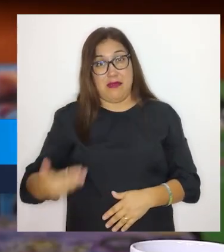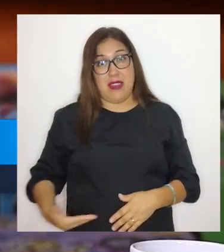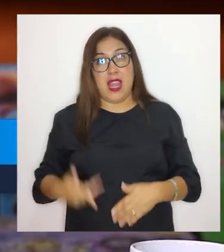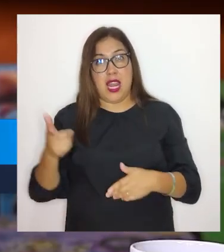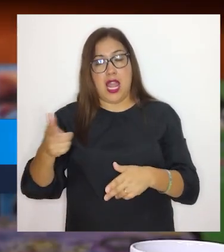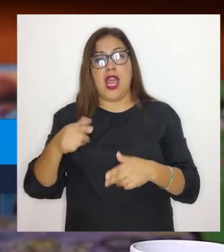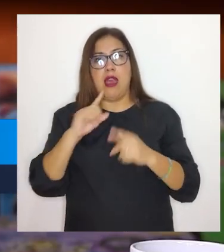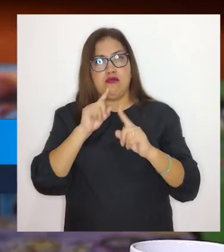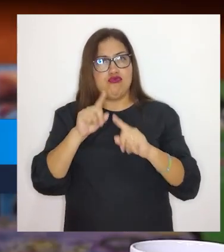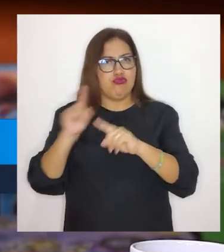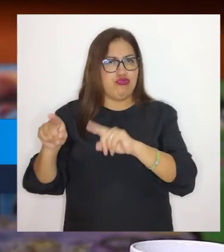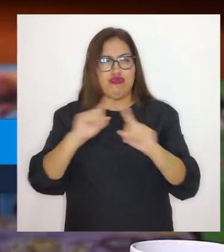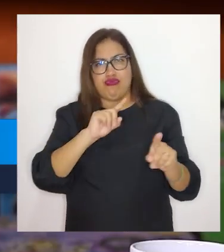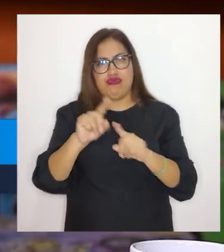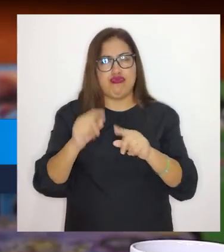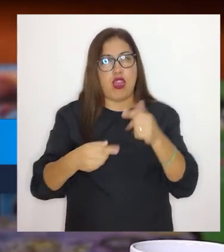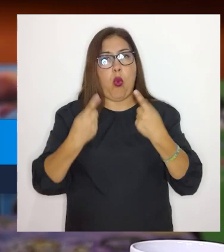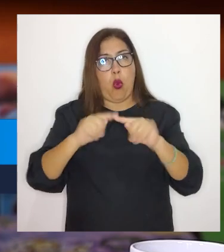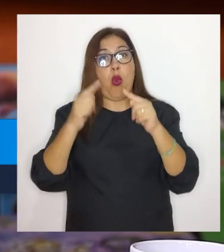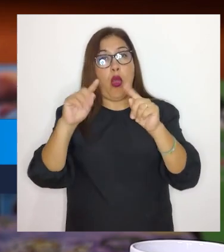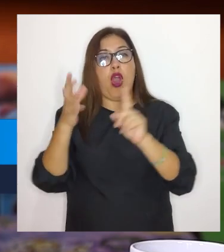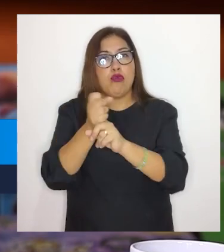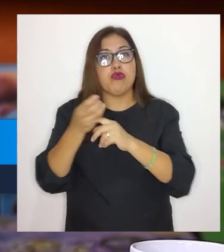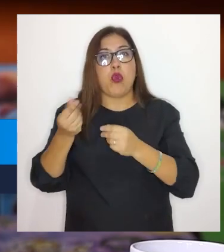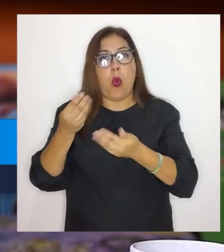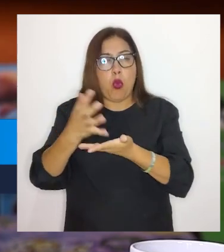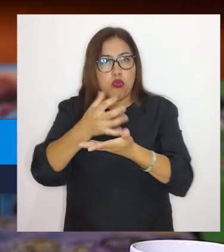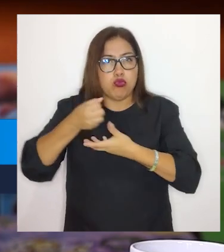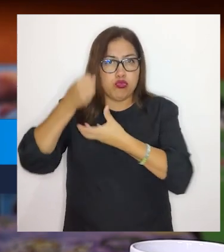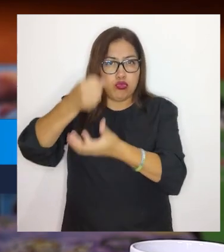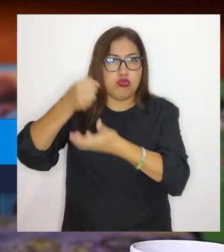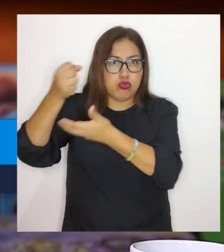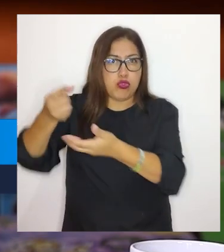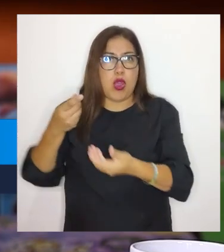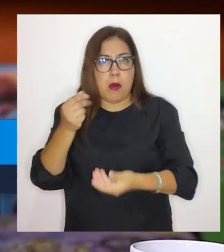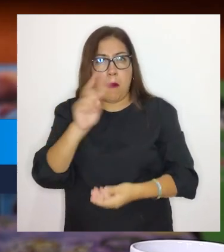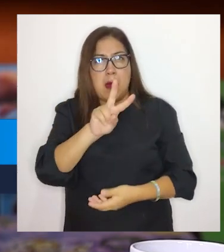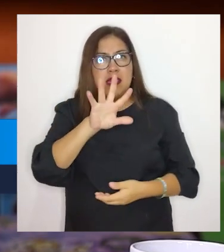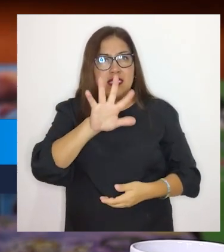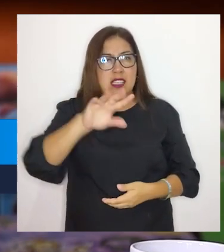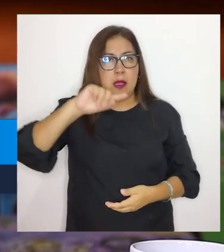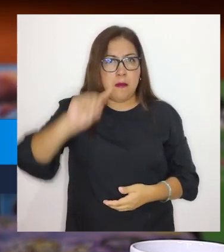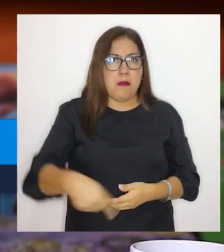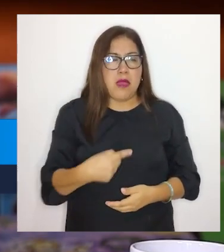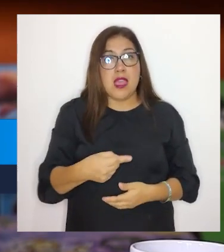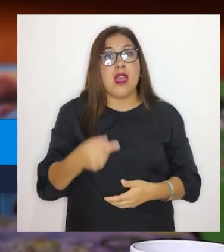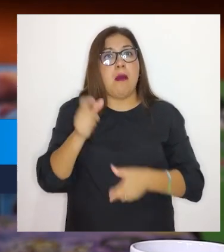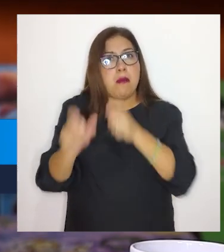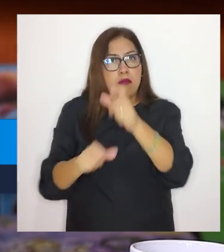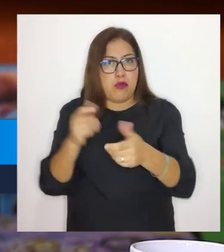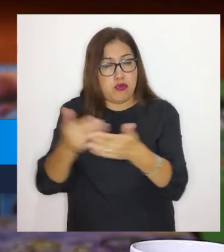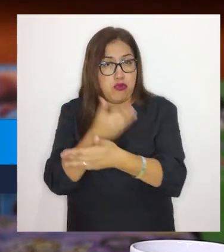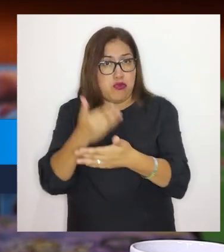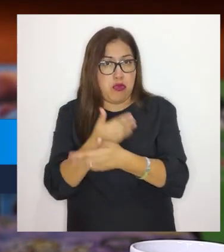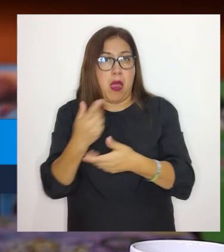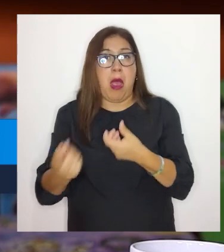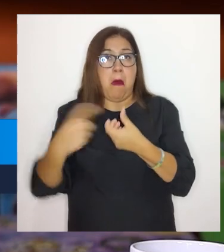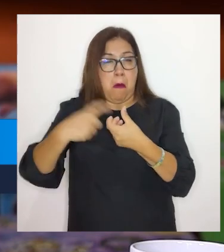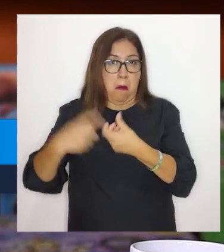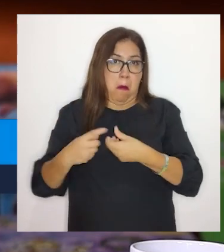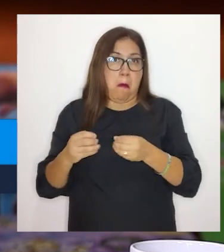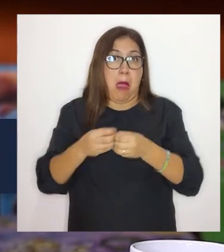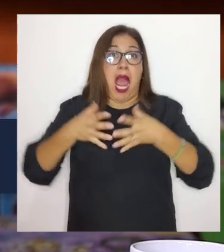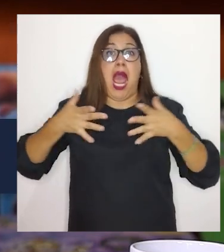logrado esta demanda adicional y este presupuesto, el incremento presupuestal que financia 25 mil nuevos usuarios. Y eso ha